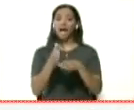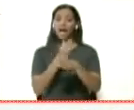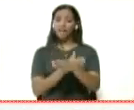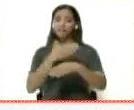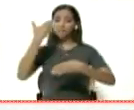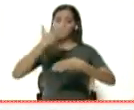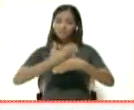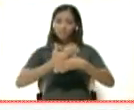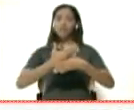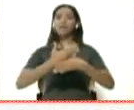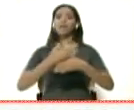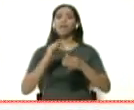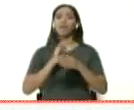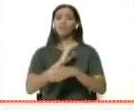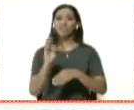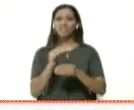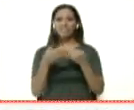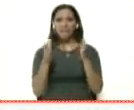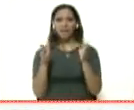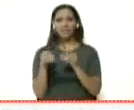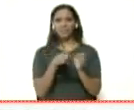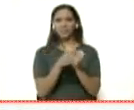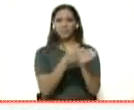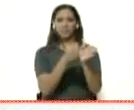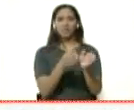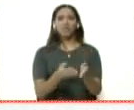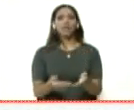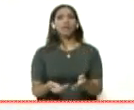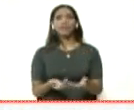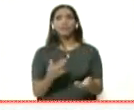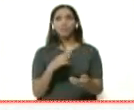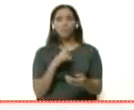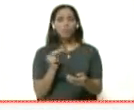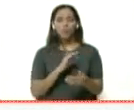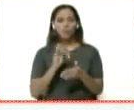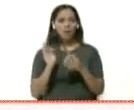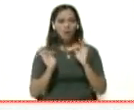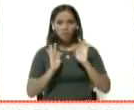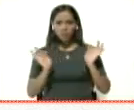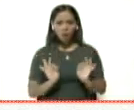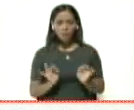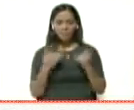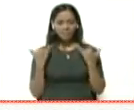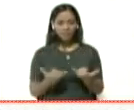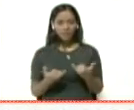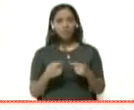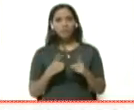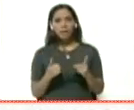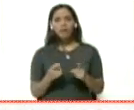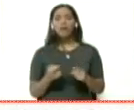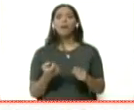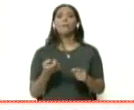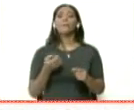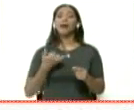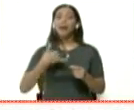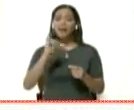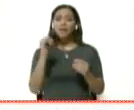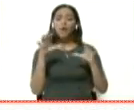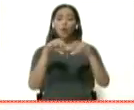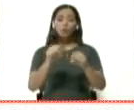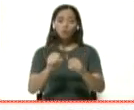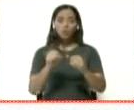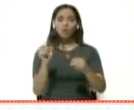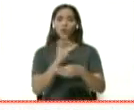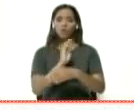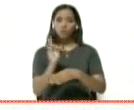es que se cierran las fronteras y se abren las trochas. Por eso no es una medida que se vaya a tomar de manera inmediata, más bien mantener los controles en los